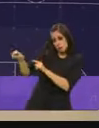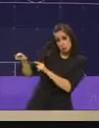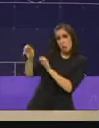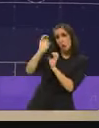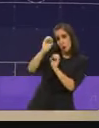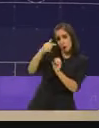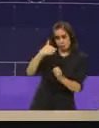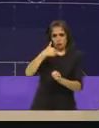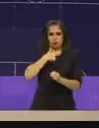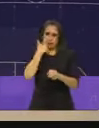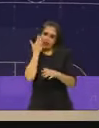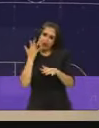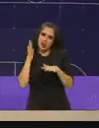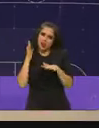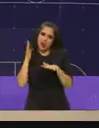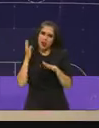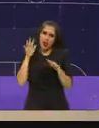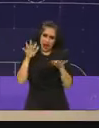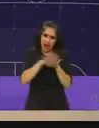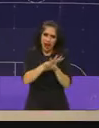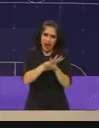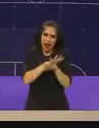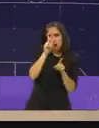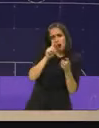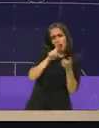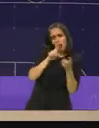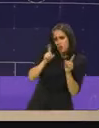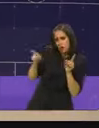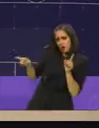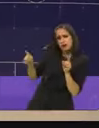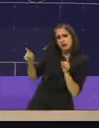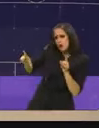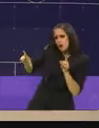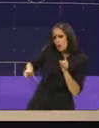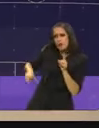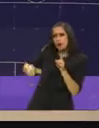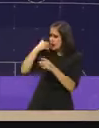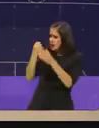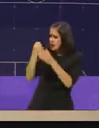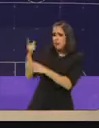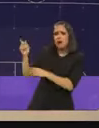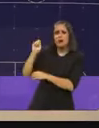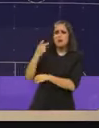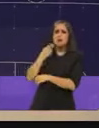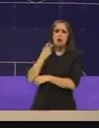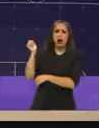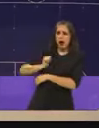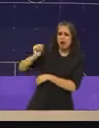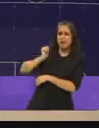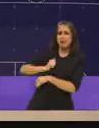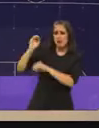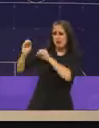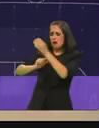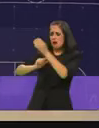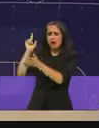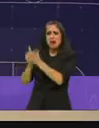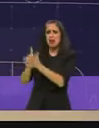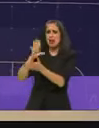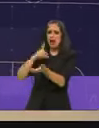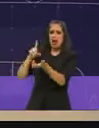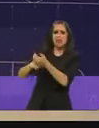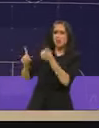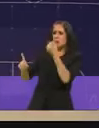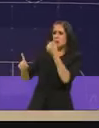apocalíptico en donde pues es frío alejado de la gente y esa vieja política que se reparte notarías